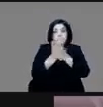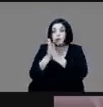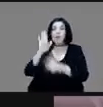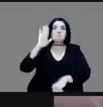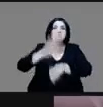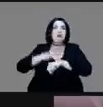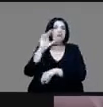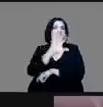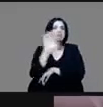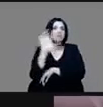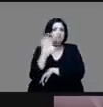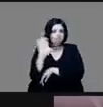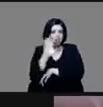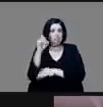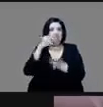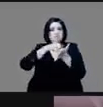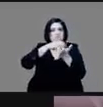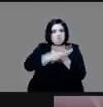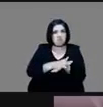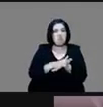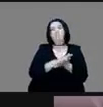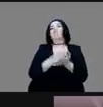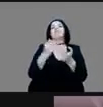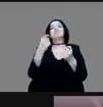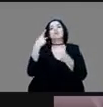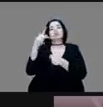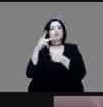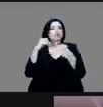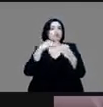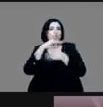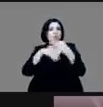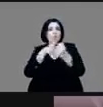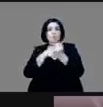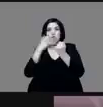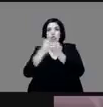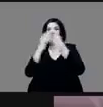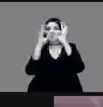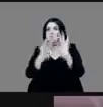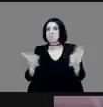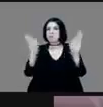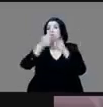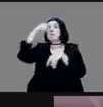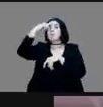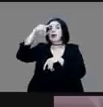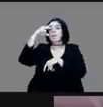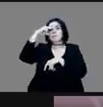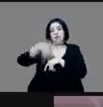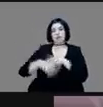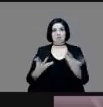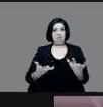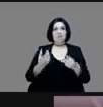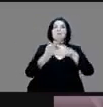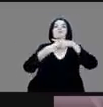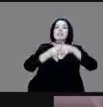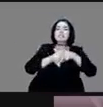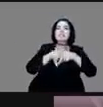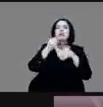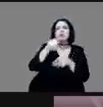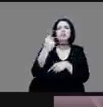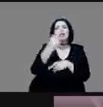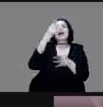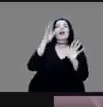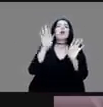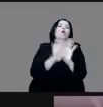publicaciones, sus proyectos, son proyectos trascendentales para la historia de México. Vamos a iniciar, doctor, ¿qué le parece con la sesión de